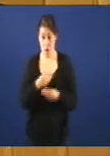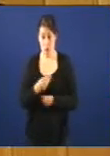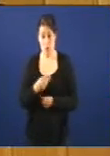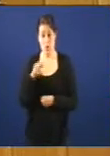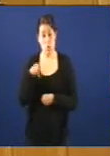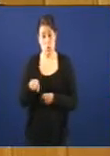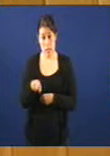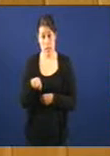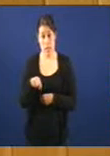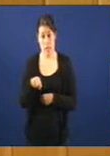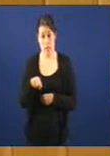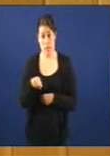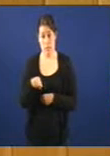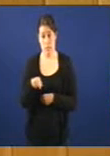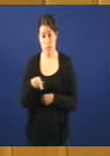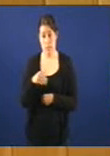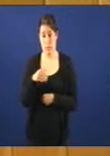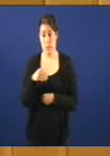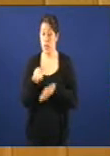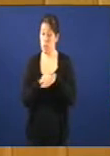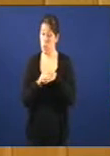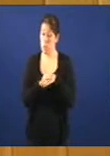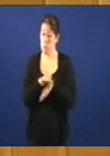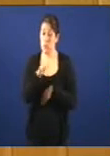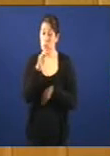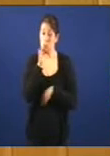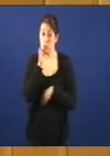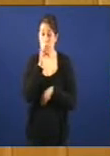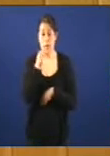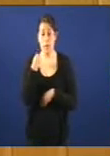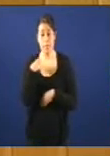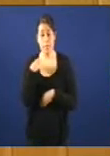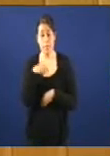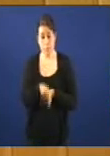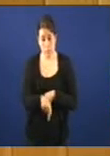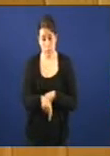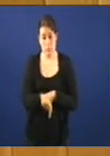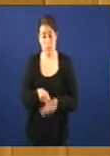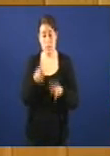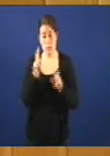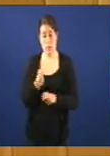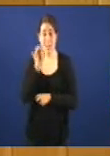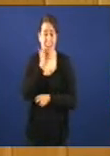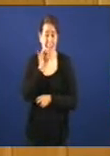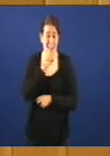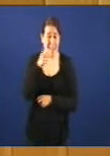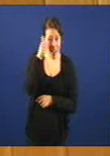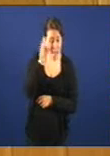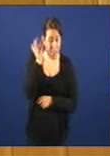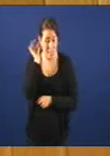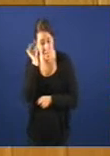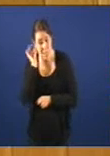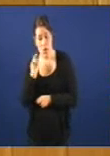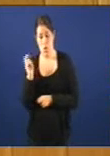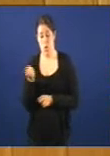ainda non deron cumpridas disculpas o que non é óbice para que nos respecto as galegas e os galegos e as outras